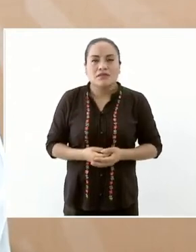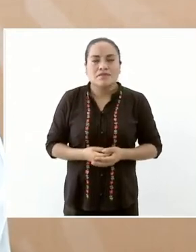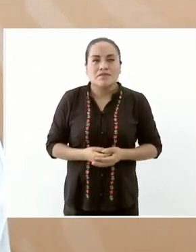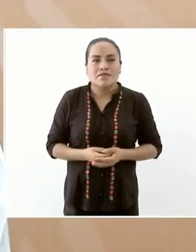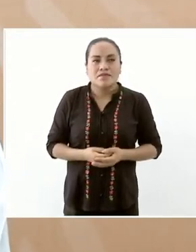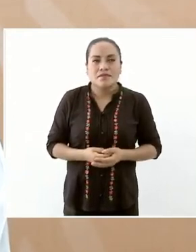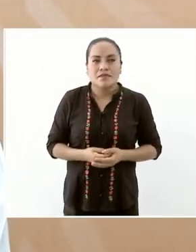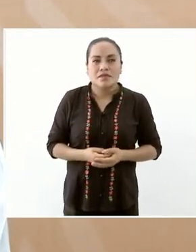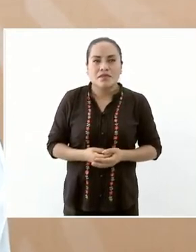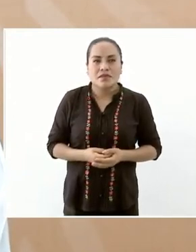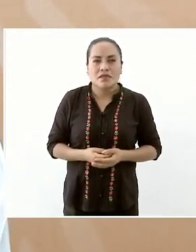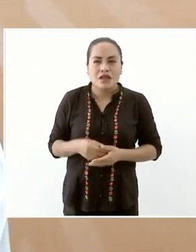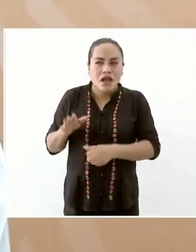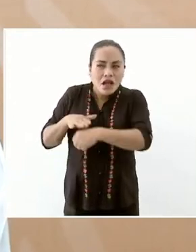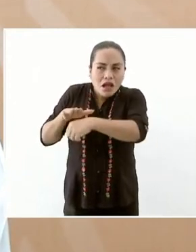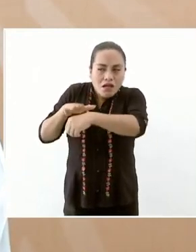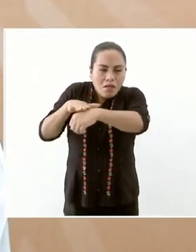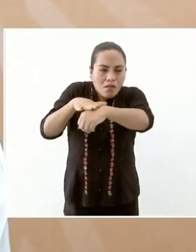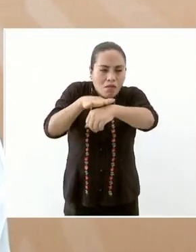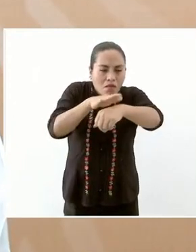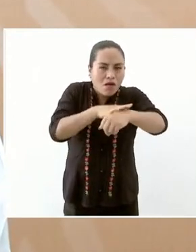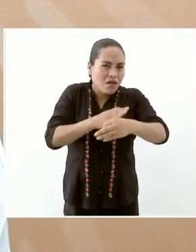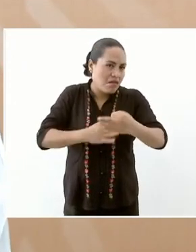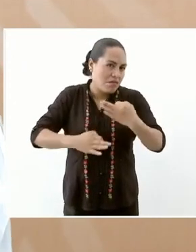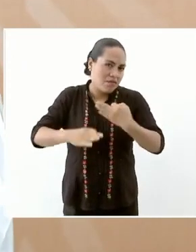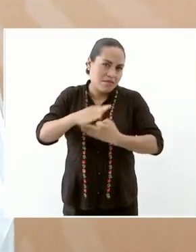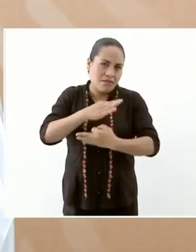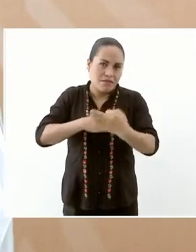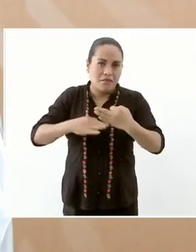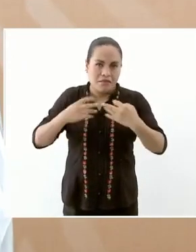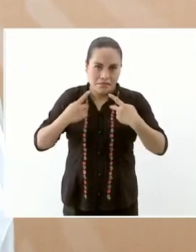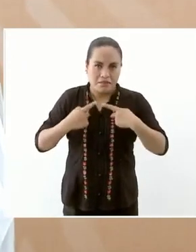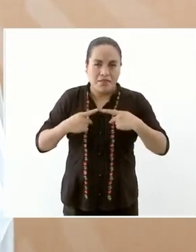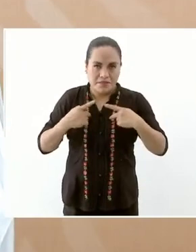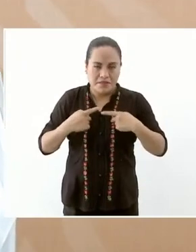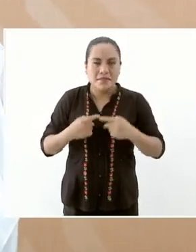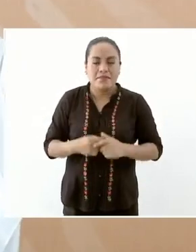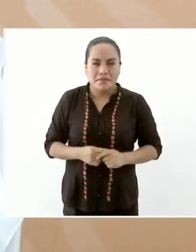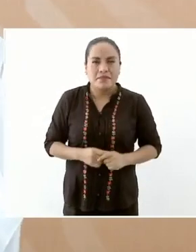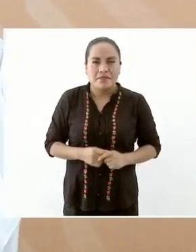convoquen a todos que este